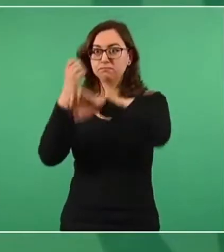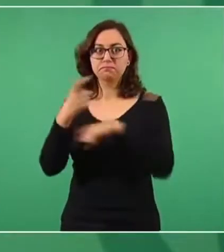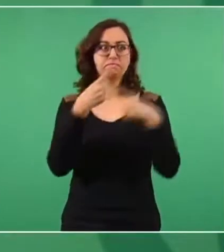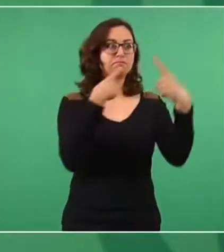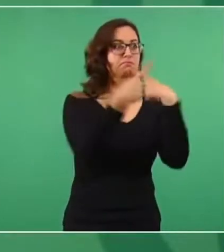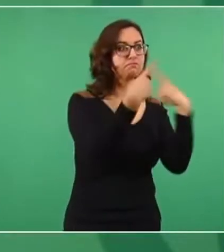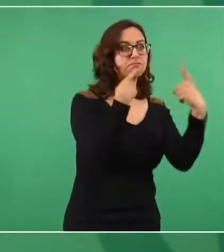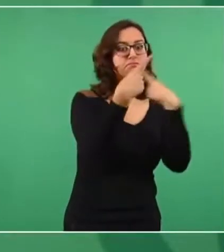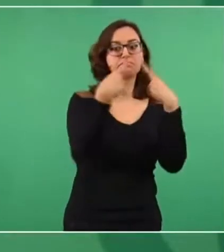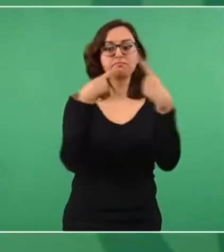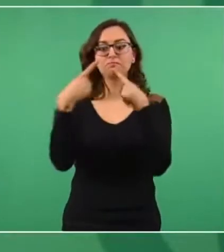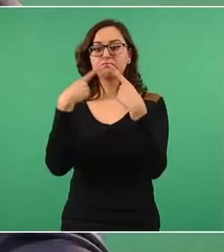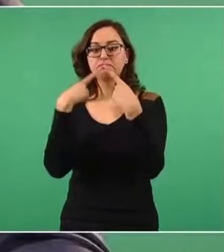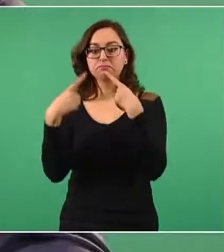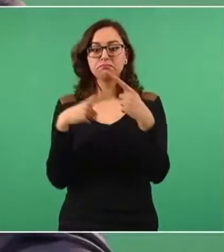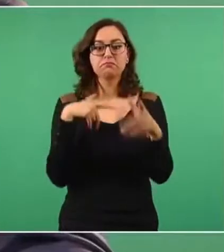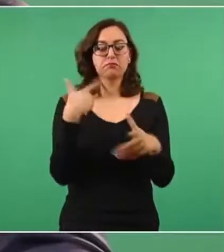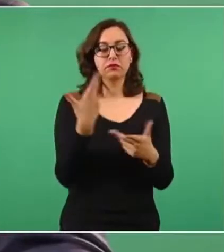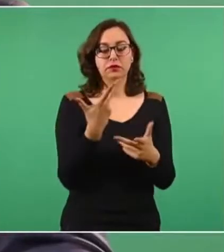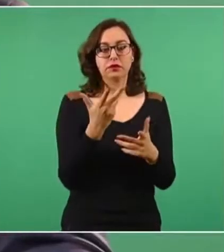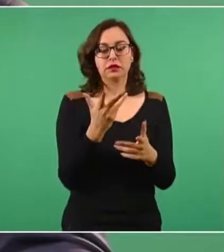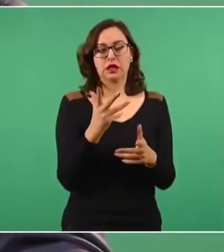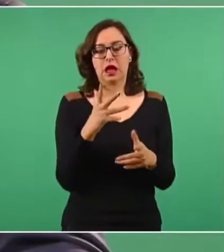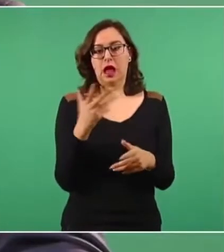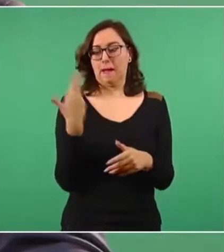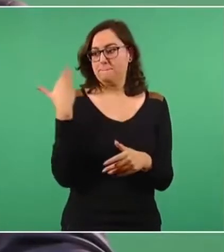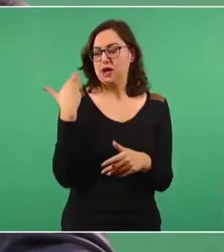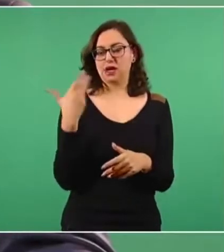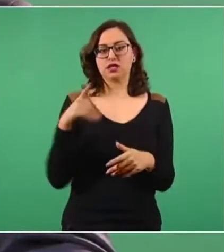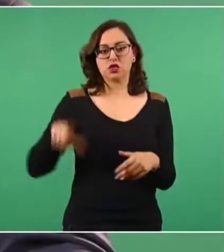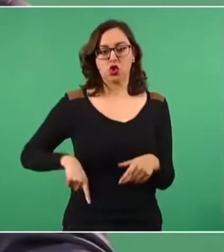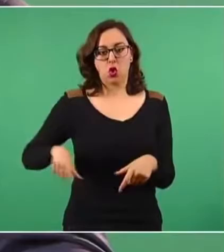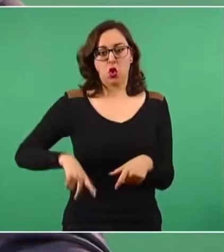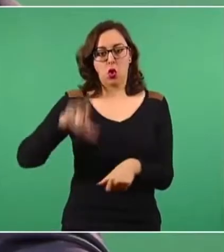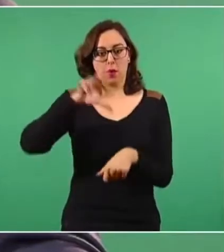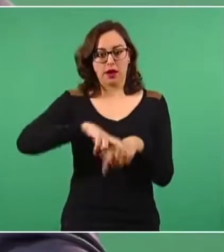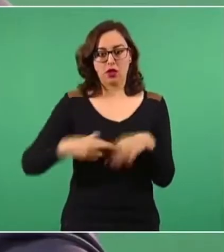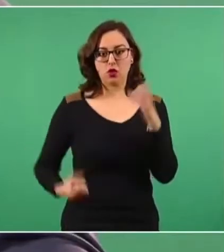los nuevos gobernadores electos.